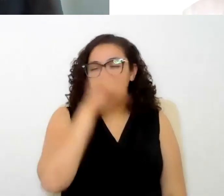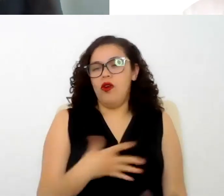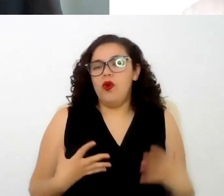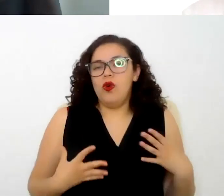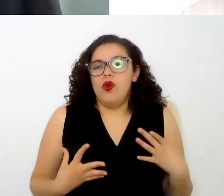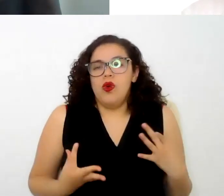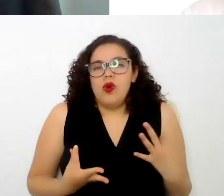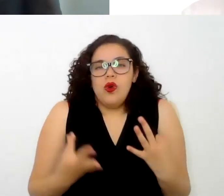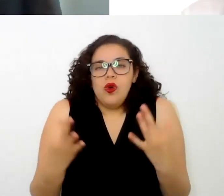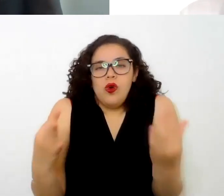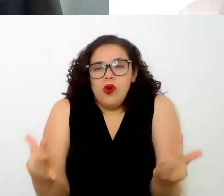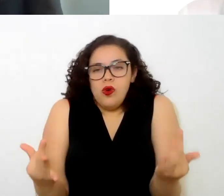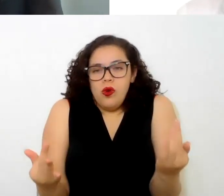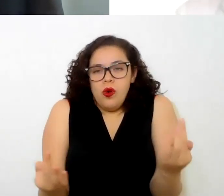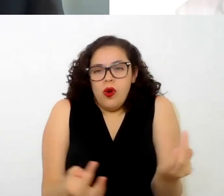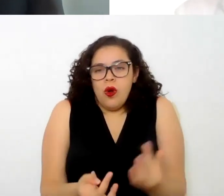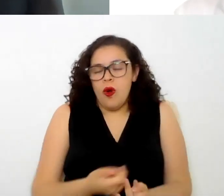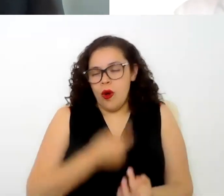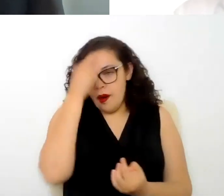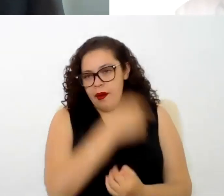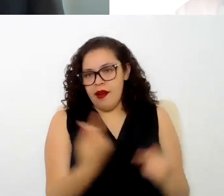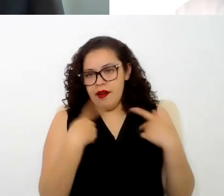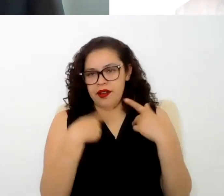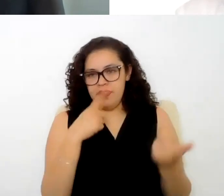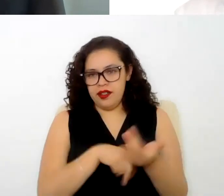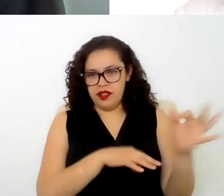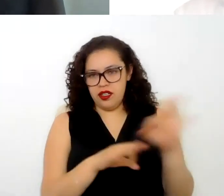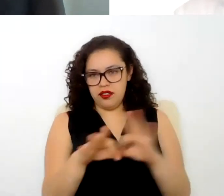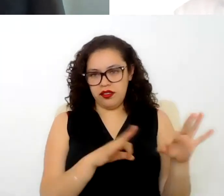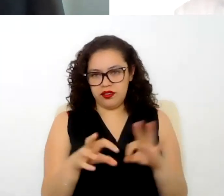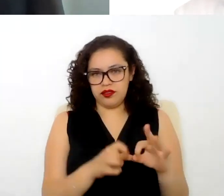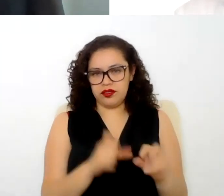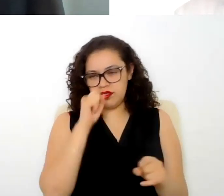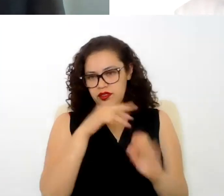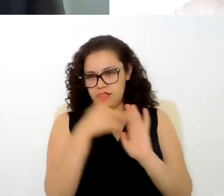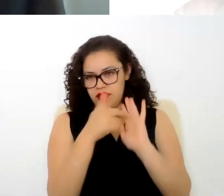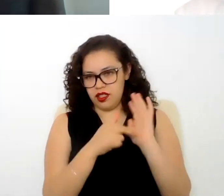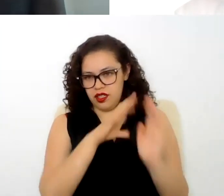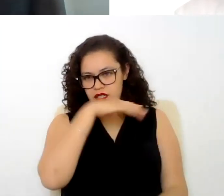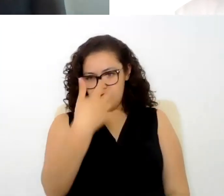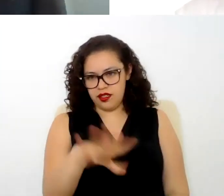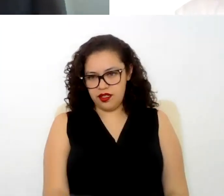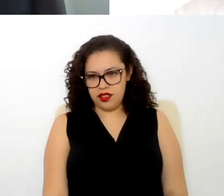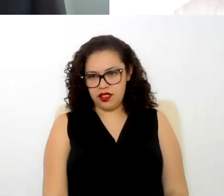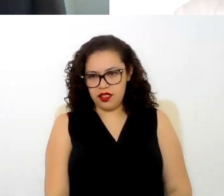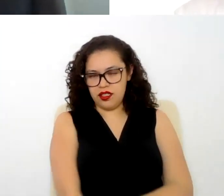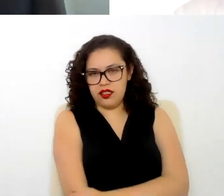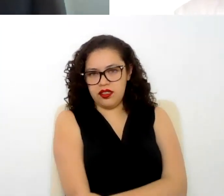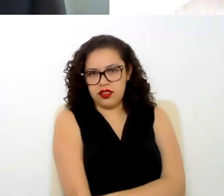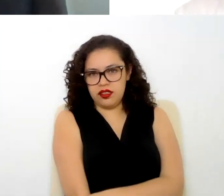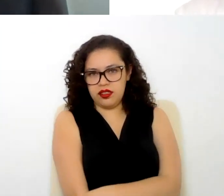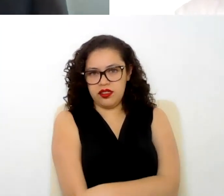las terminaciones con los trabajadores porque o sea también por regla general si bien como